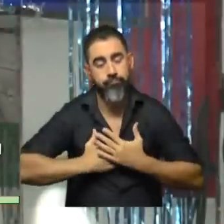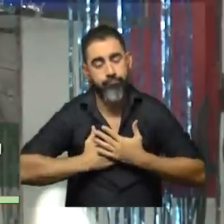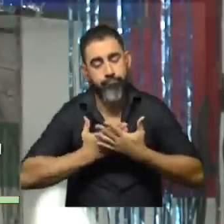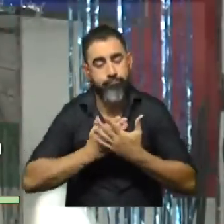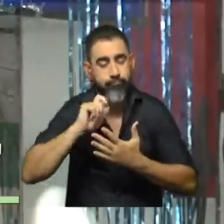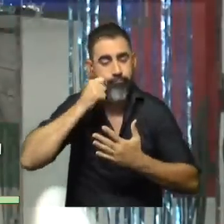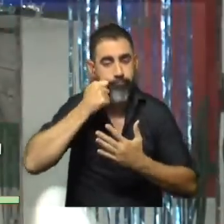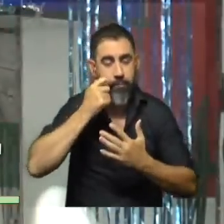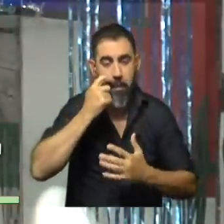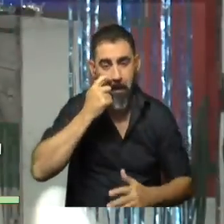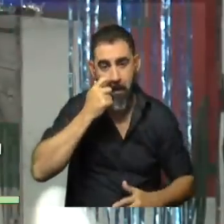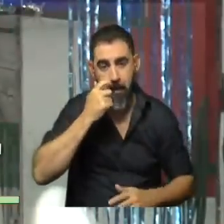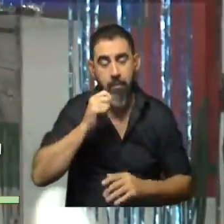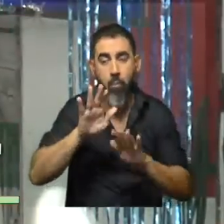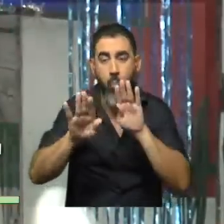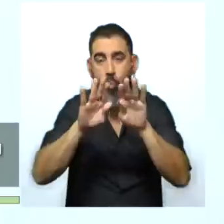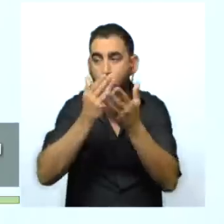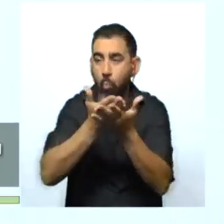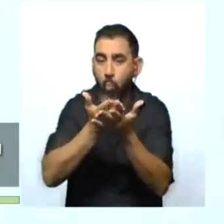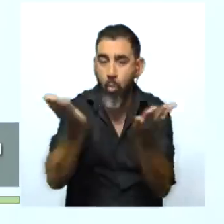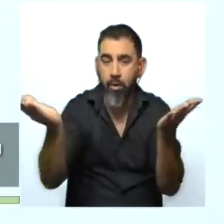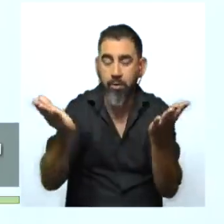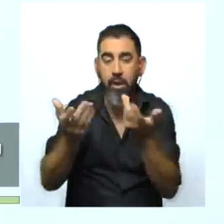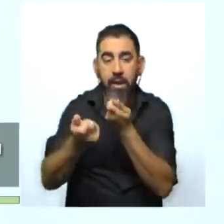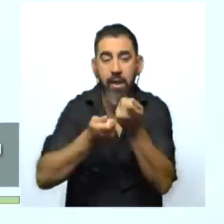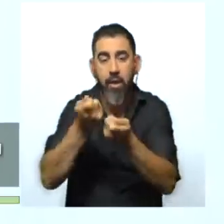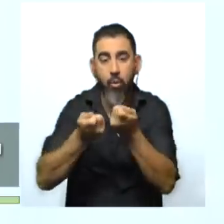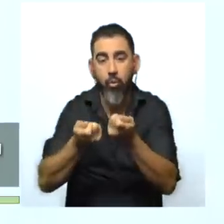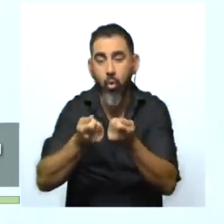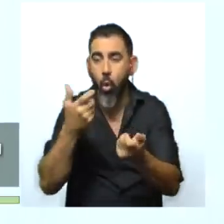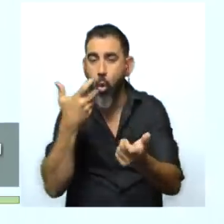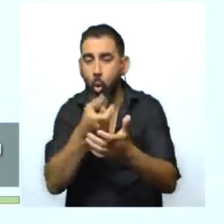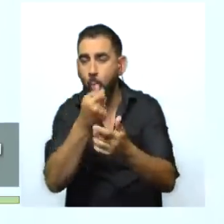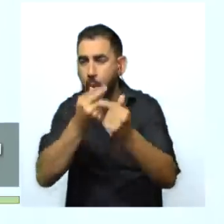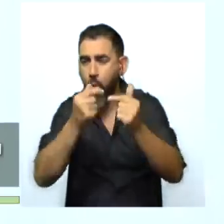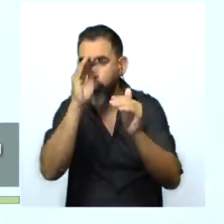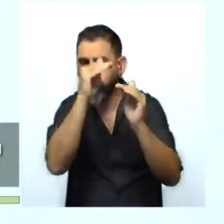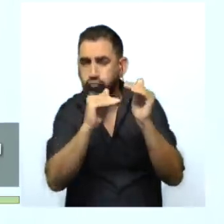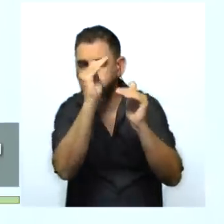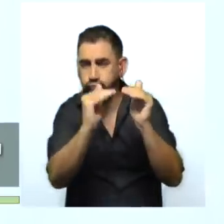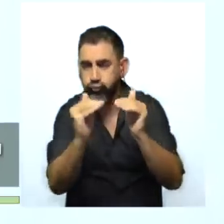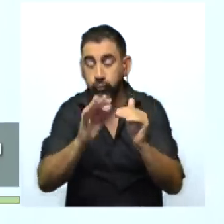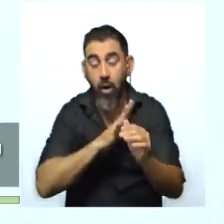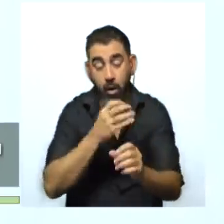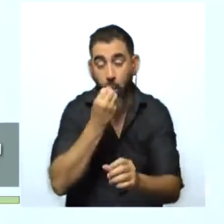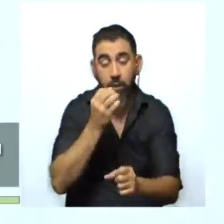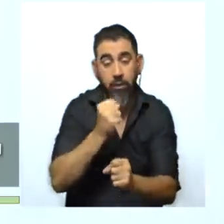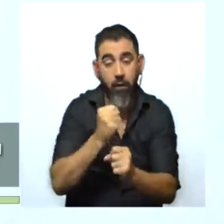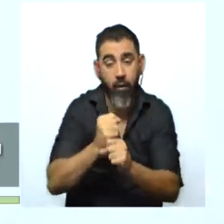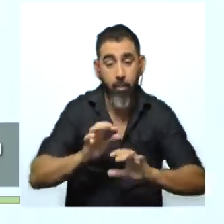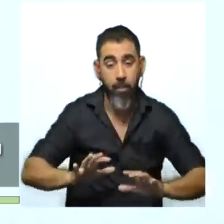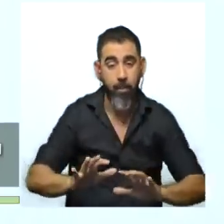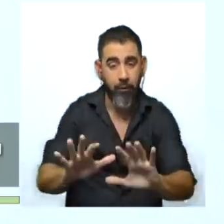Bueno, y la exhibición, este, y los comerciantes abastecen mucho de mercadería. Ahí hay un trabajo previo,